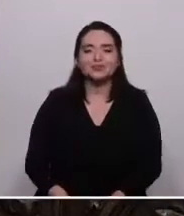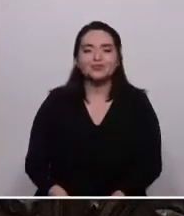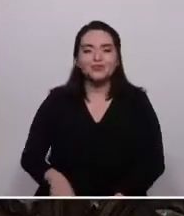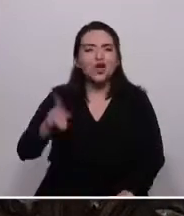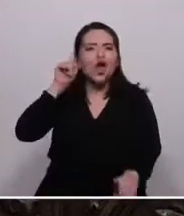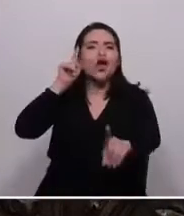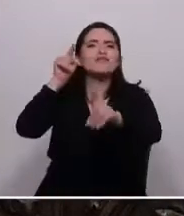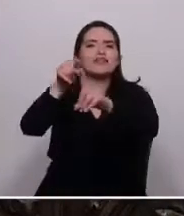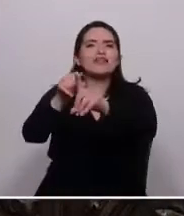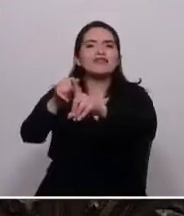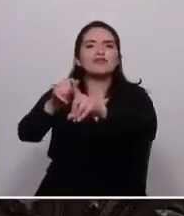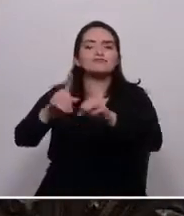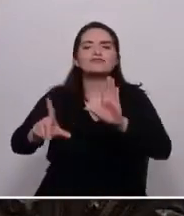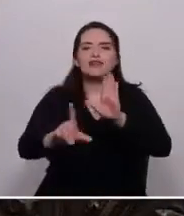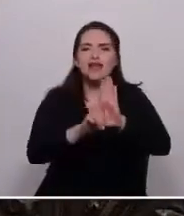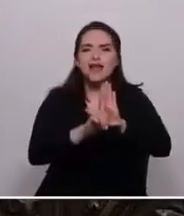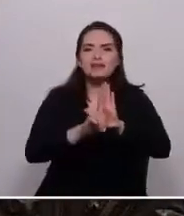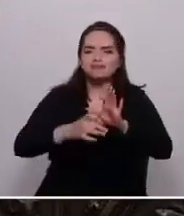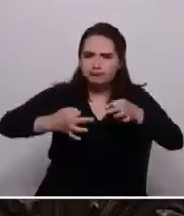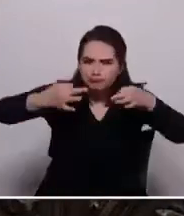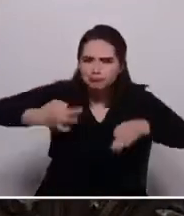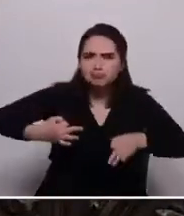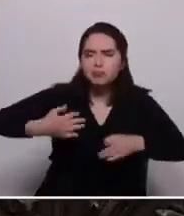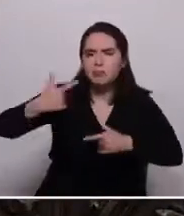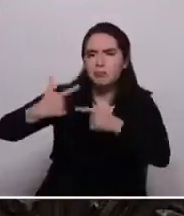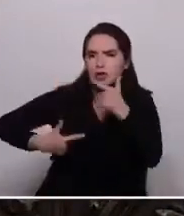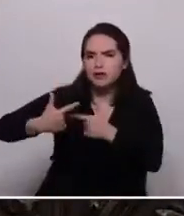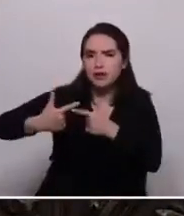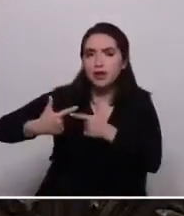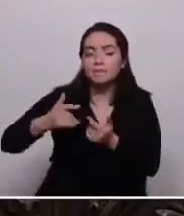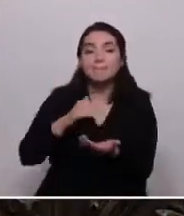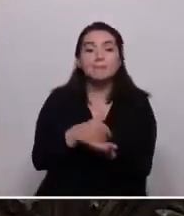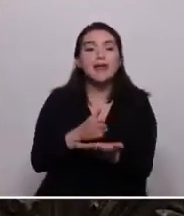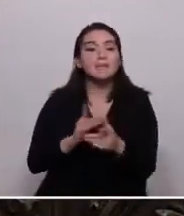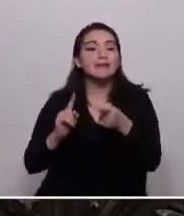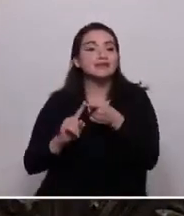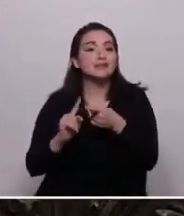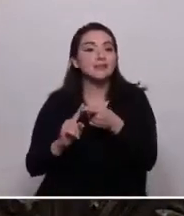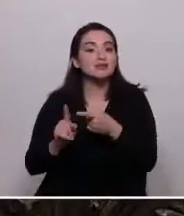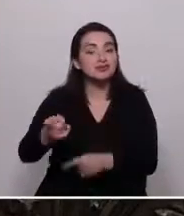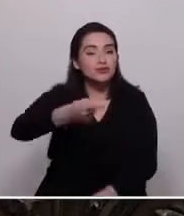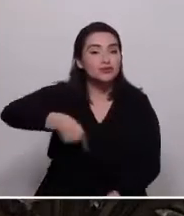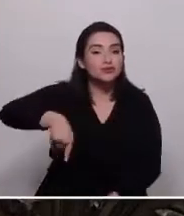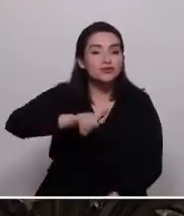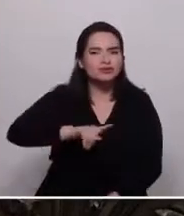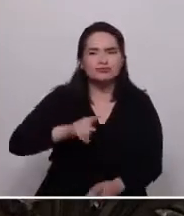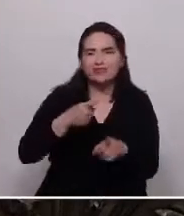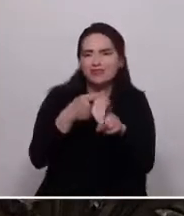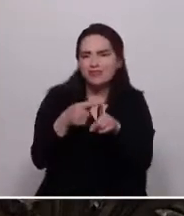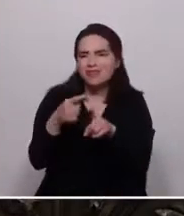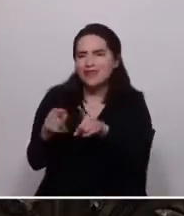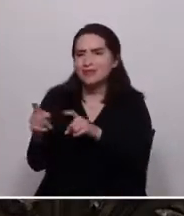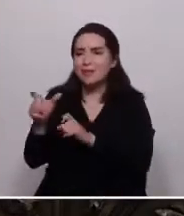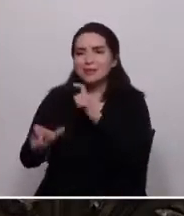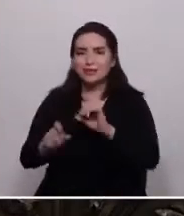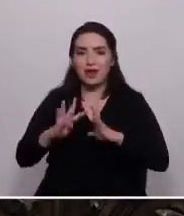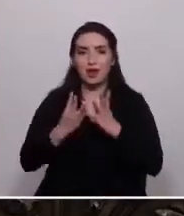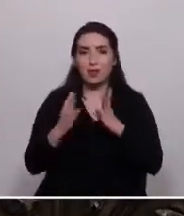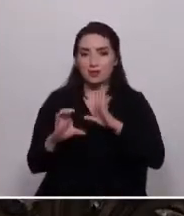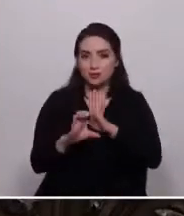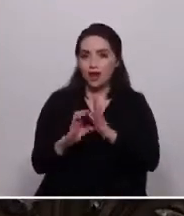darle legitimidad política a nuestro plan de participación, reunimos el apoyo de múltiples convencionales